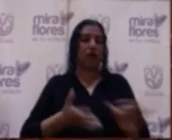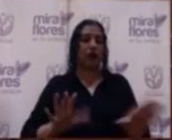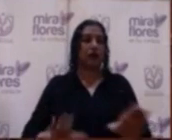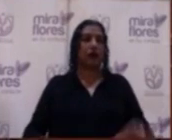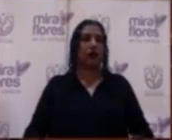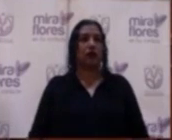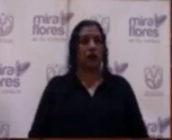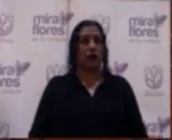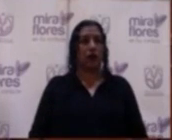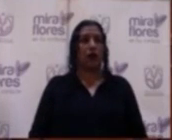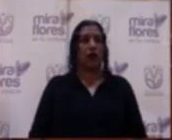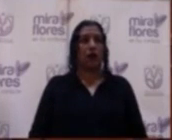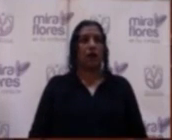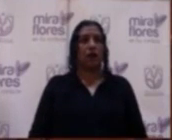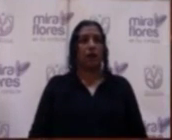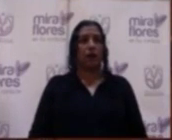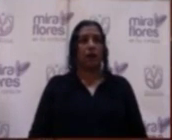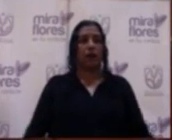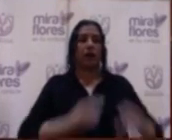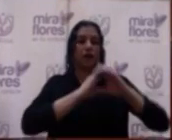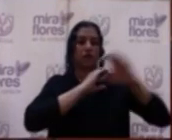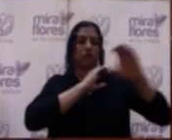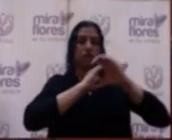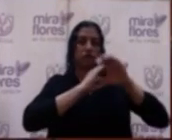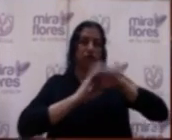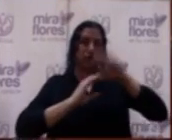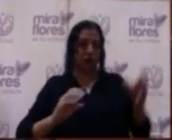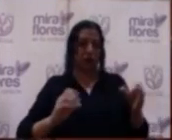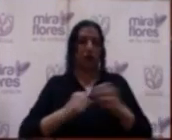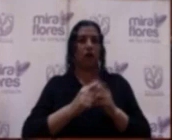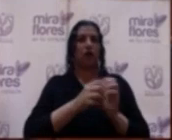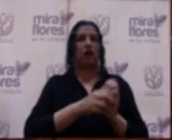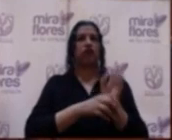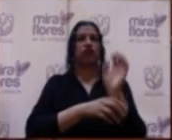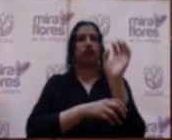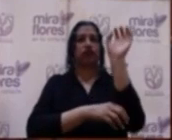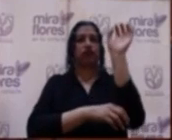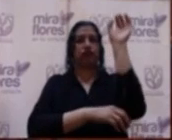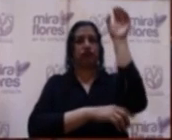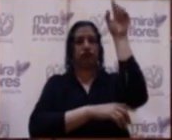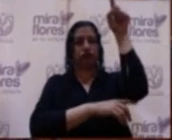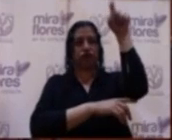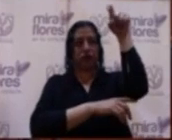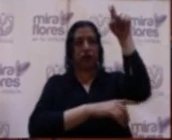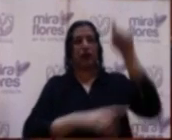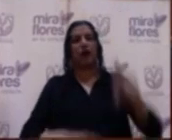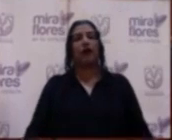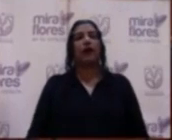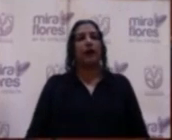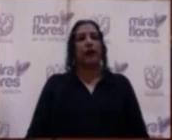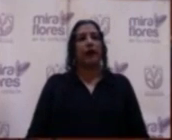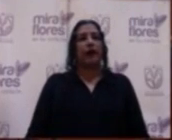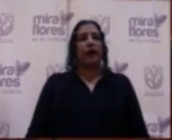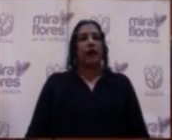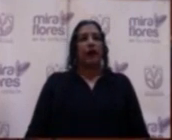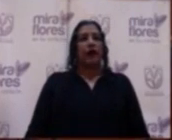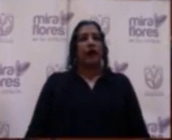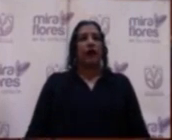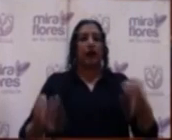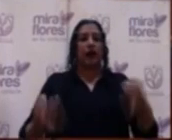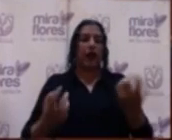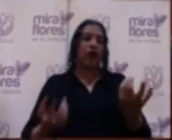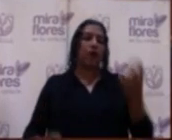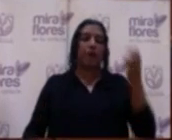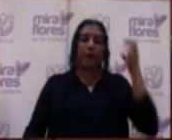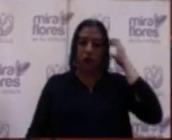camión, este, con la escalera telescópica más alta. Y además pedían como que Miraflores era el